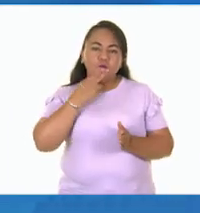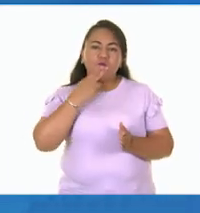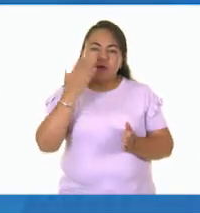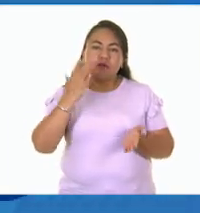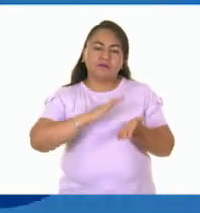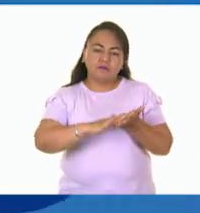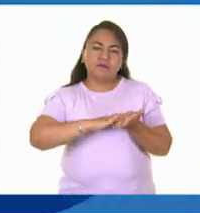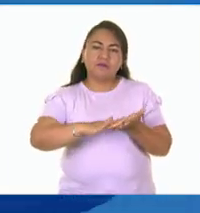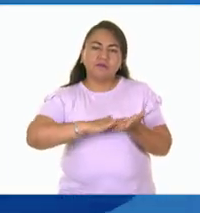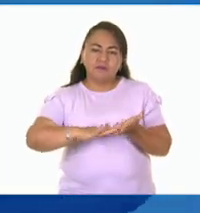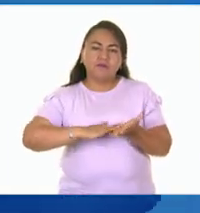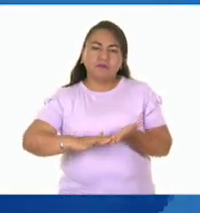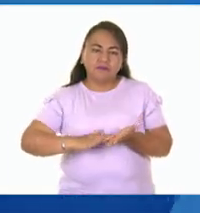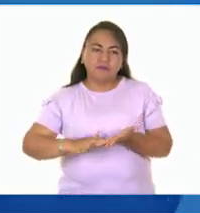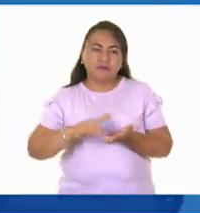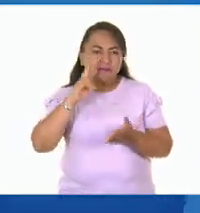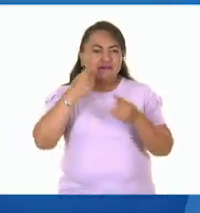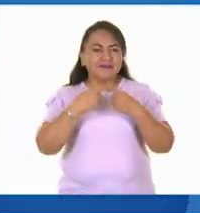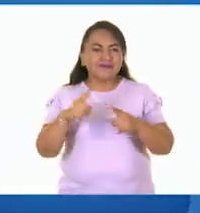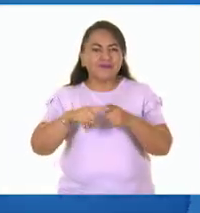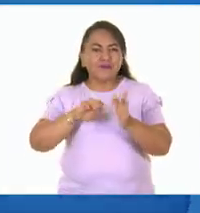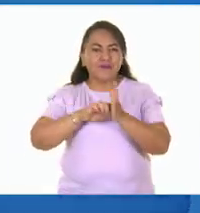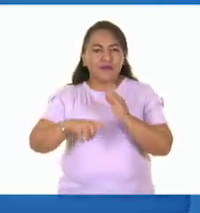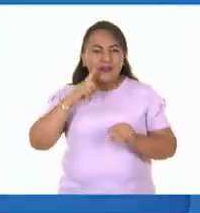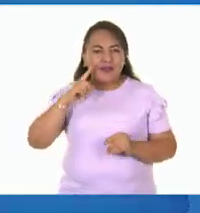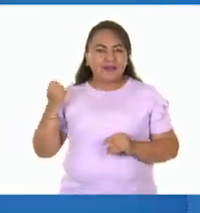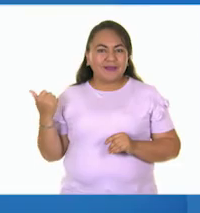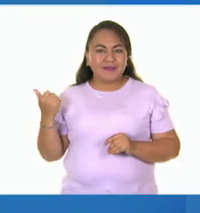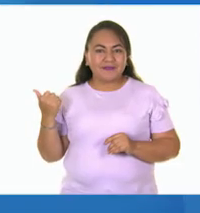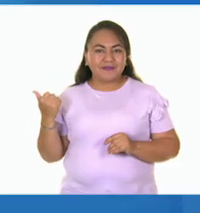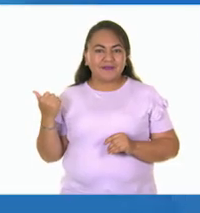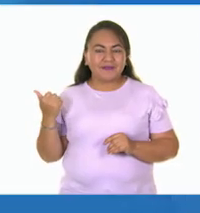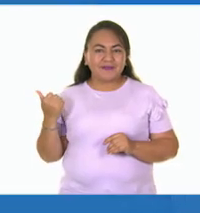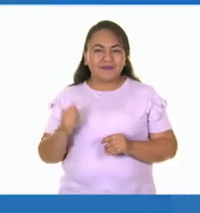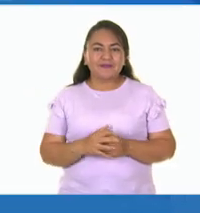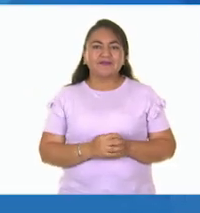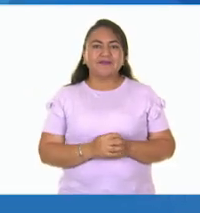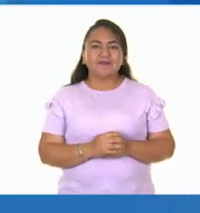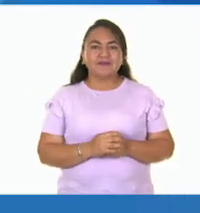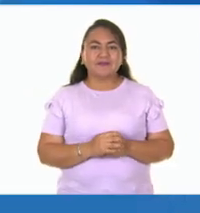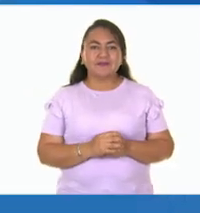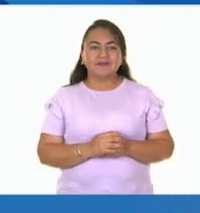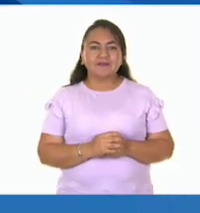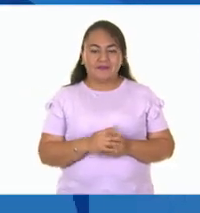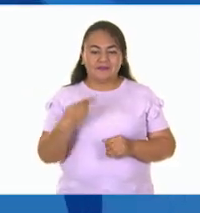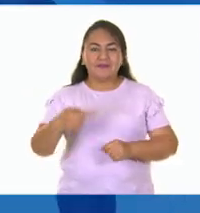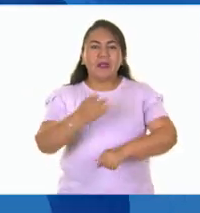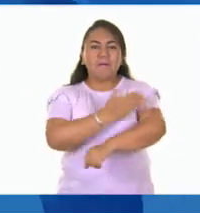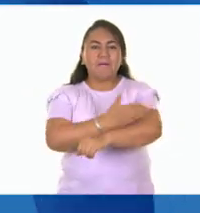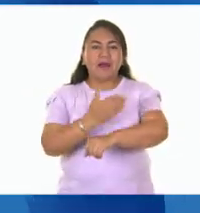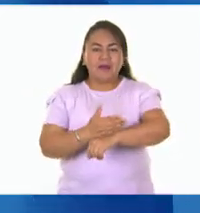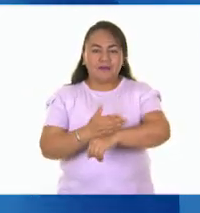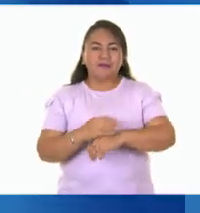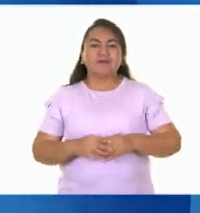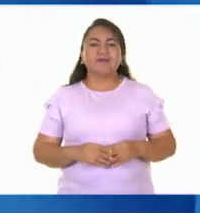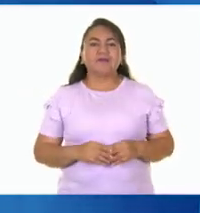Observa qué interesantes formas conseguimos con esta textura de la tabla.